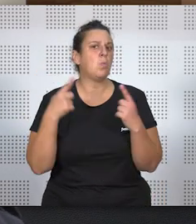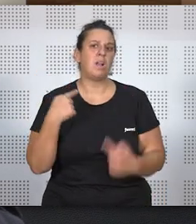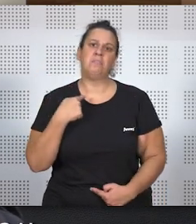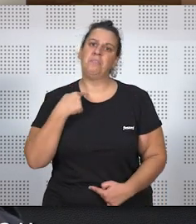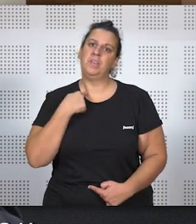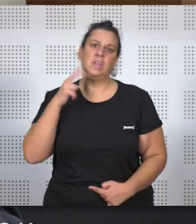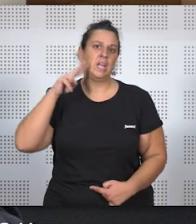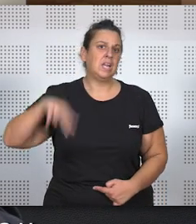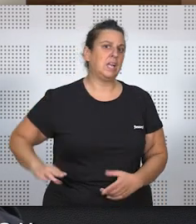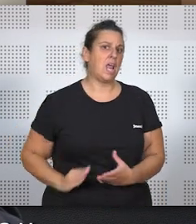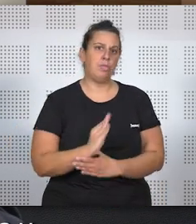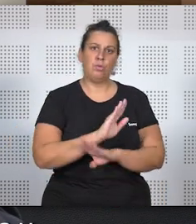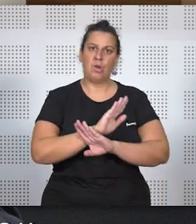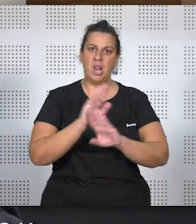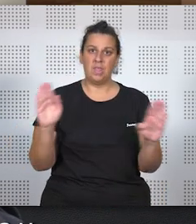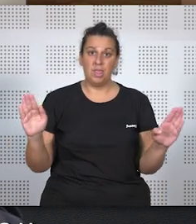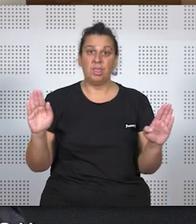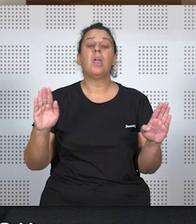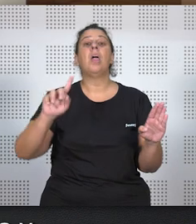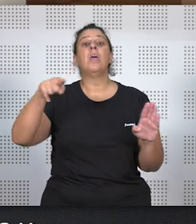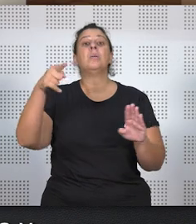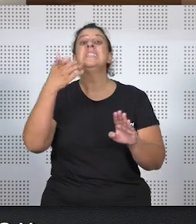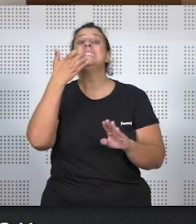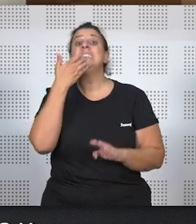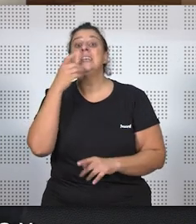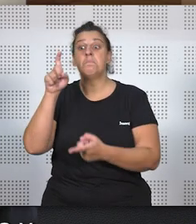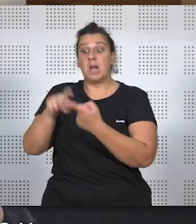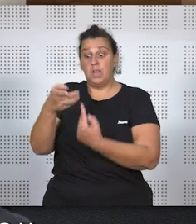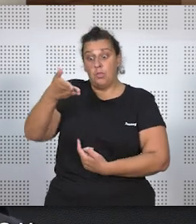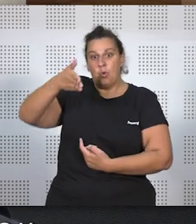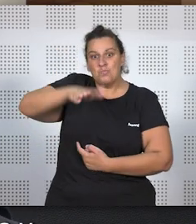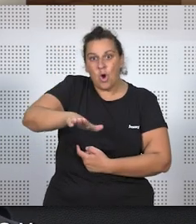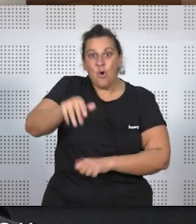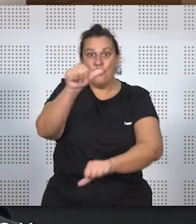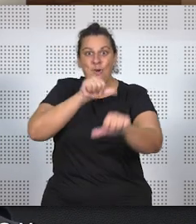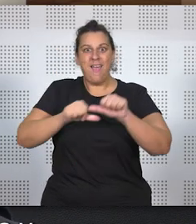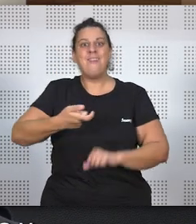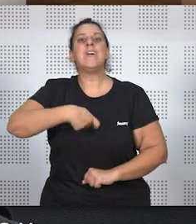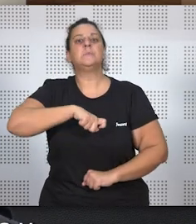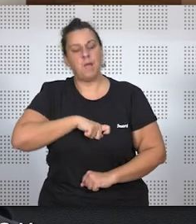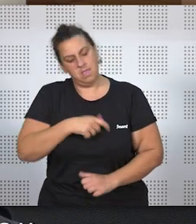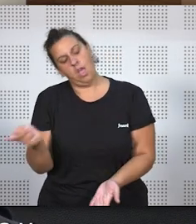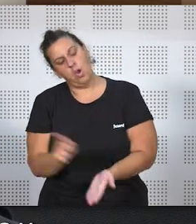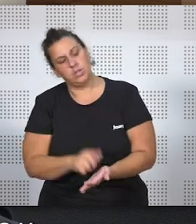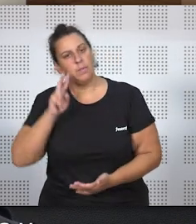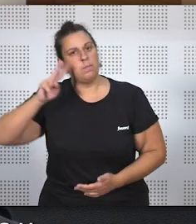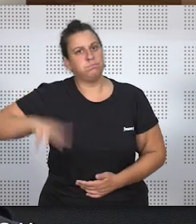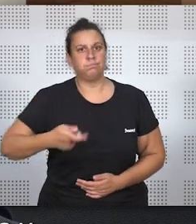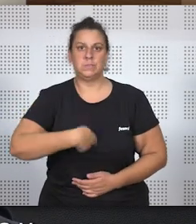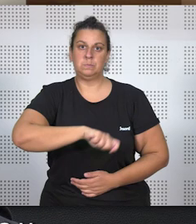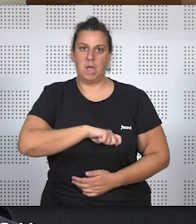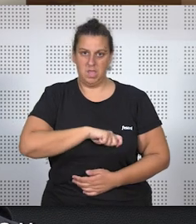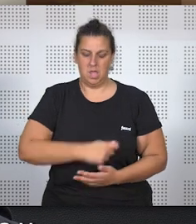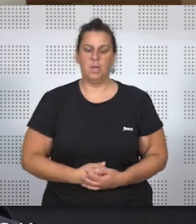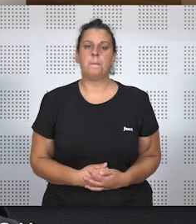Solo la recupera cuando queda viuda y vuelve a España. Y aún es